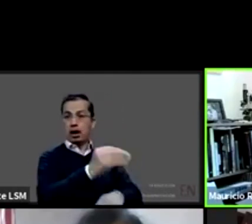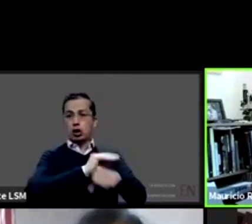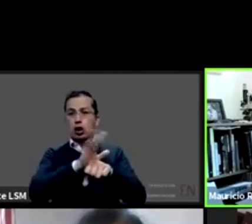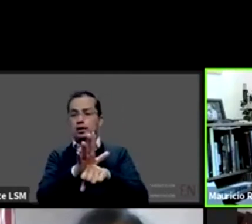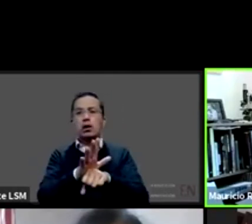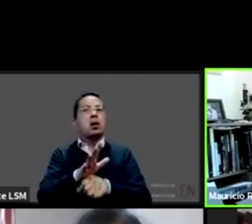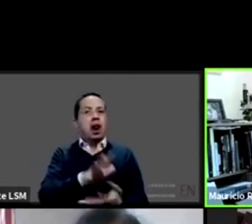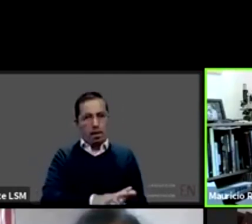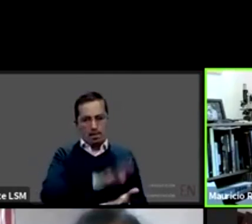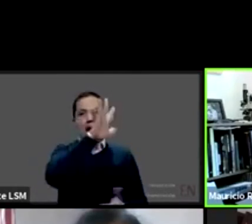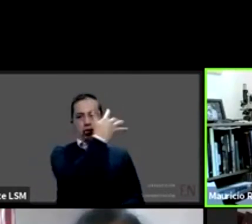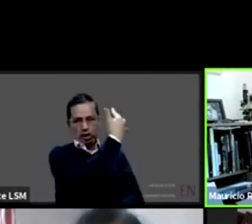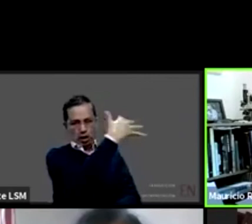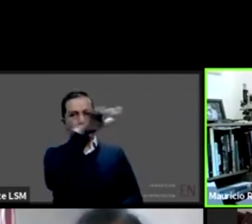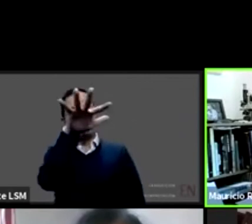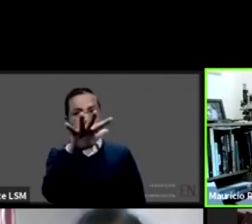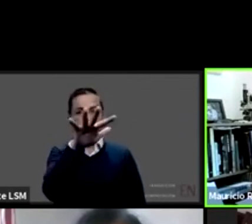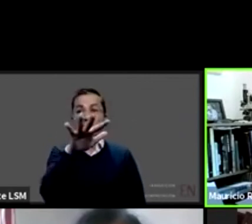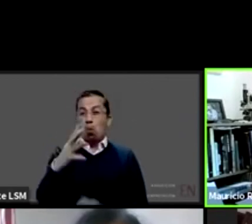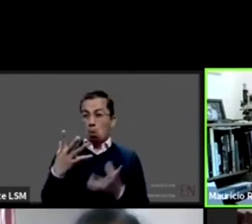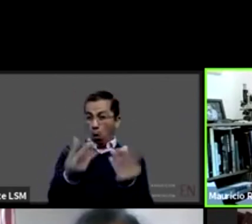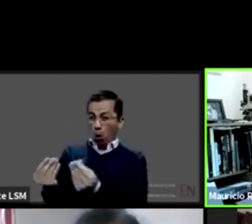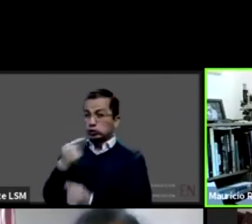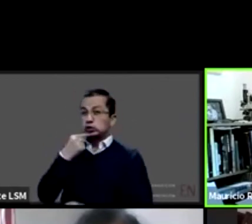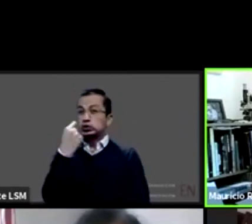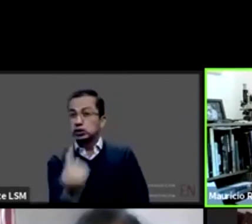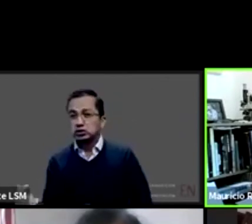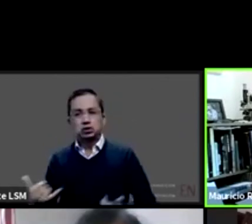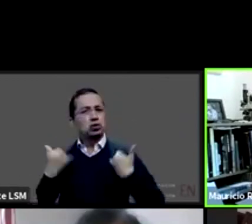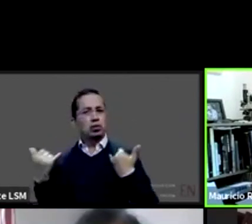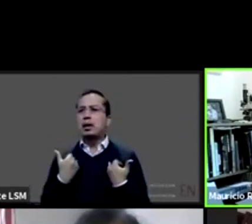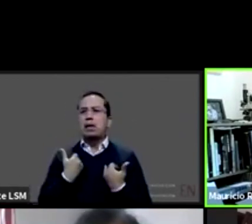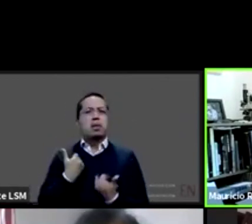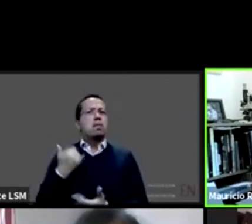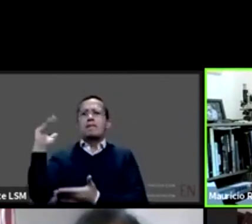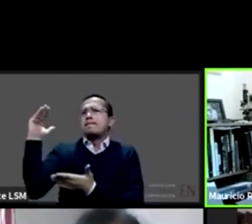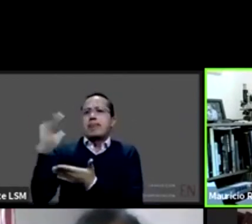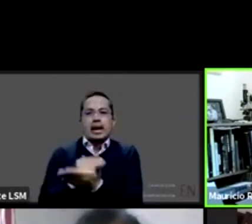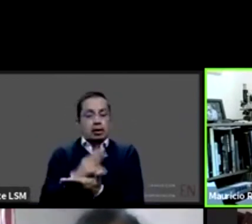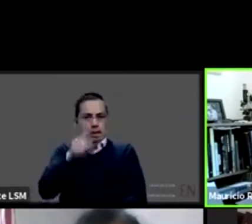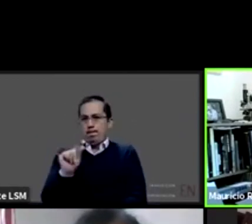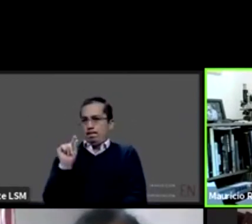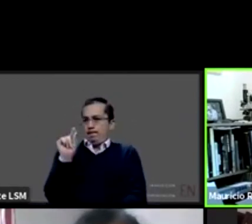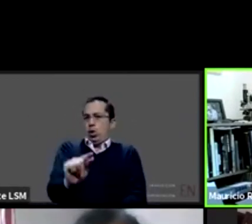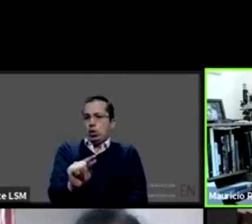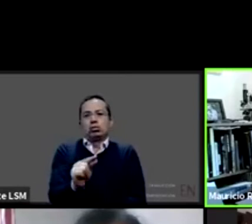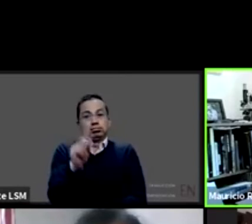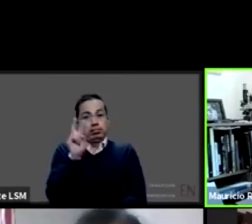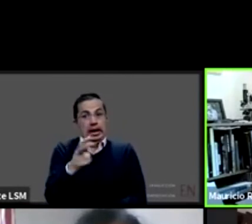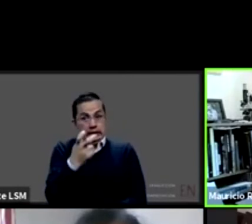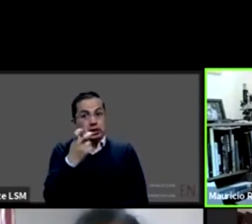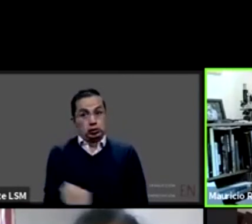sido igual de grave en en infantes híjole hubiéramos estado hablando de otra cosa ¿no? porque los